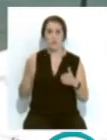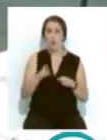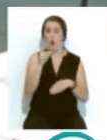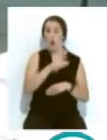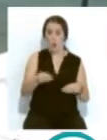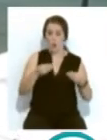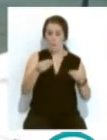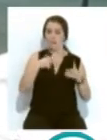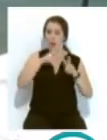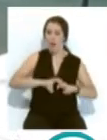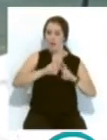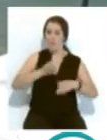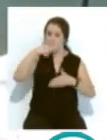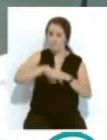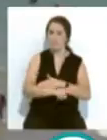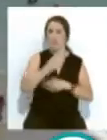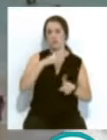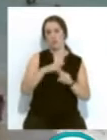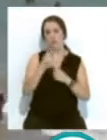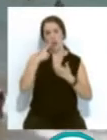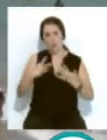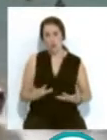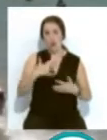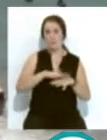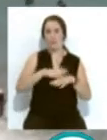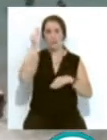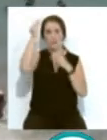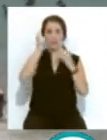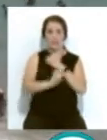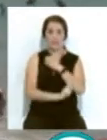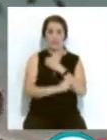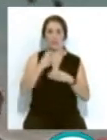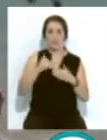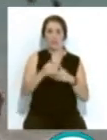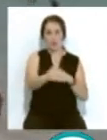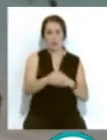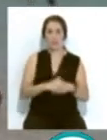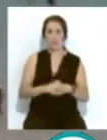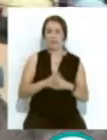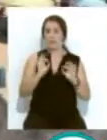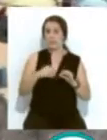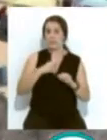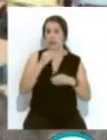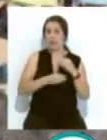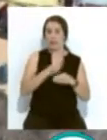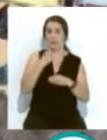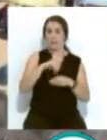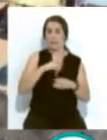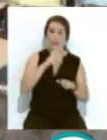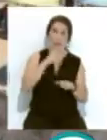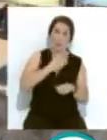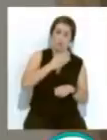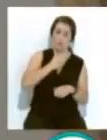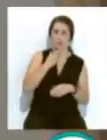por tanto un análisis en profundidad de la situación actual... ...para plantear una estrategia de futuro. Será, según se ha anunciado desde el